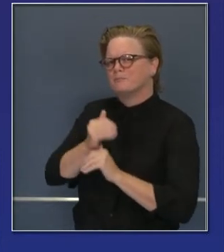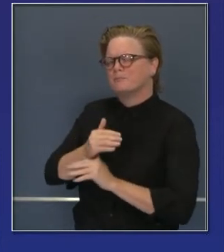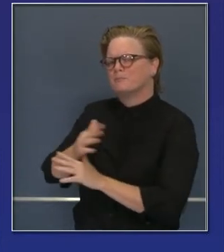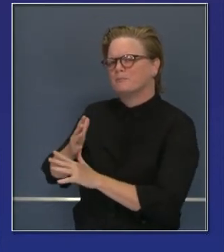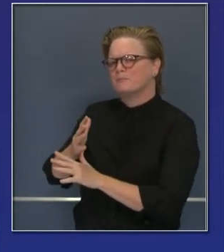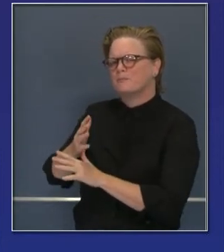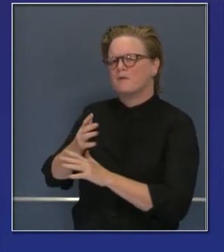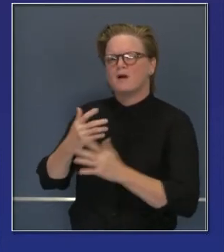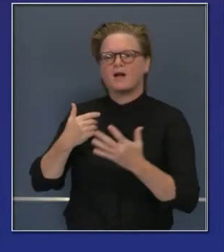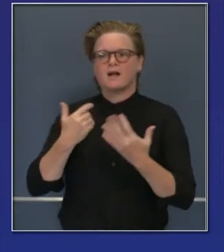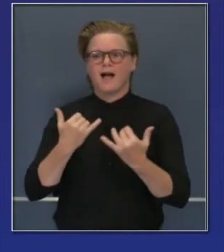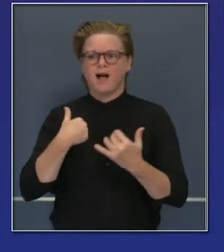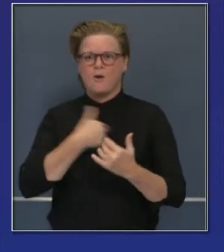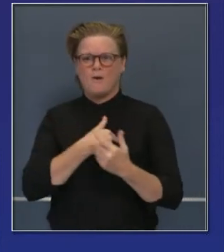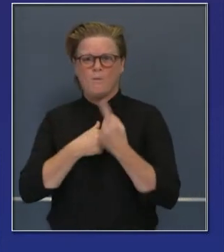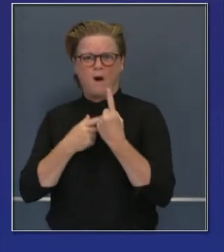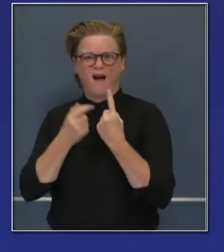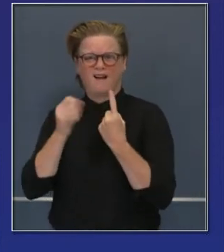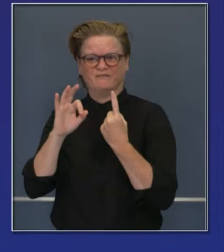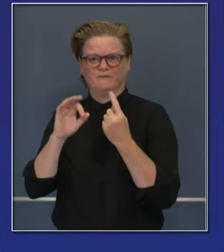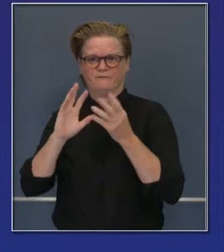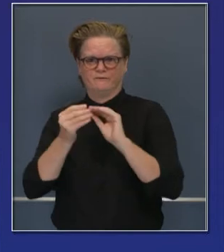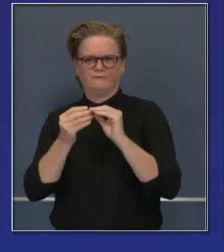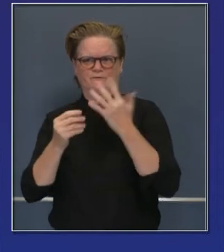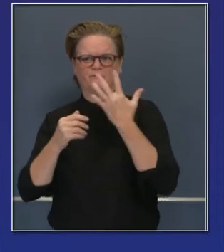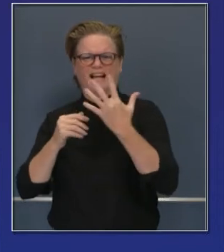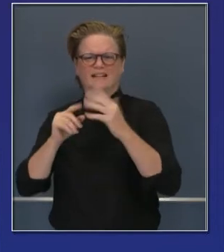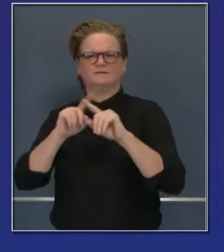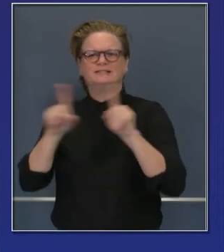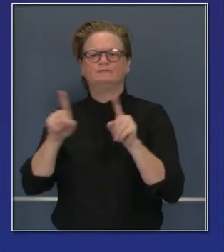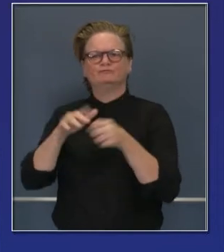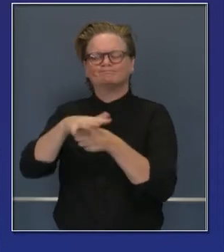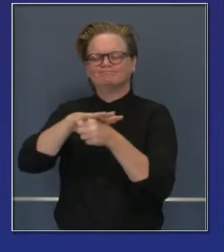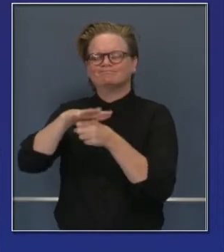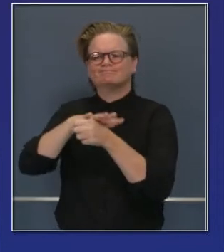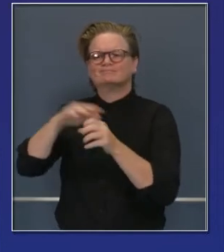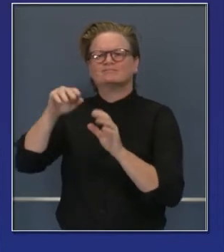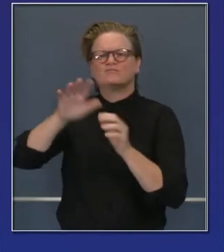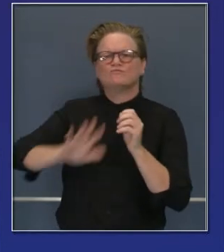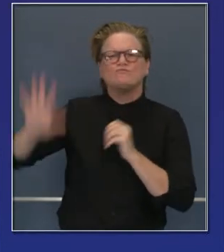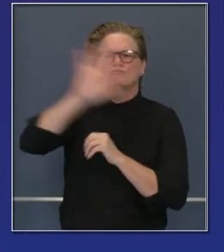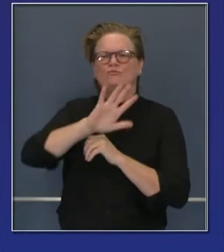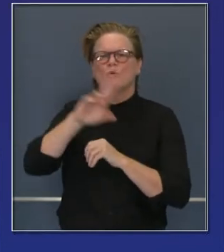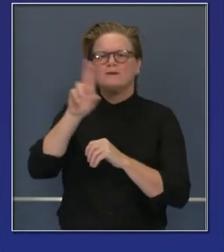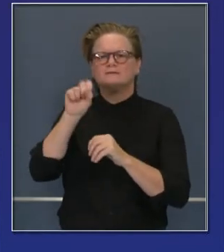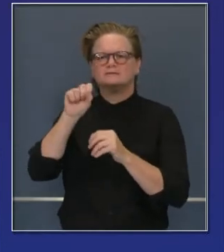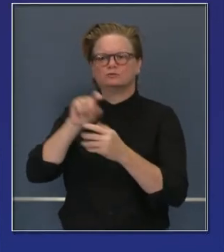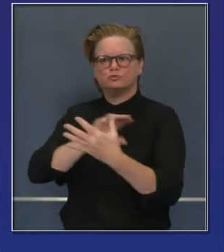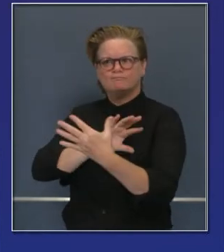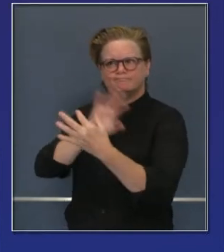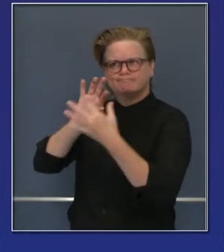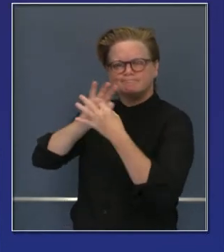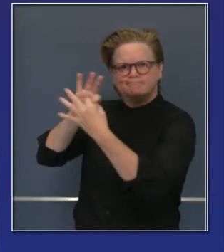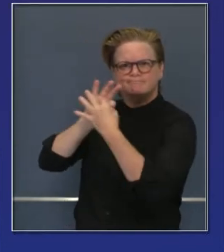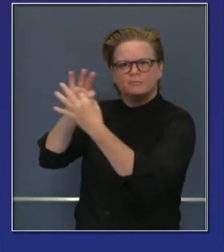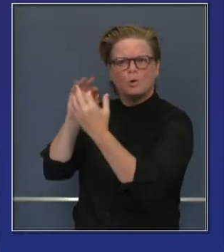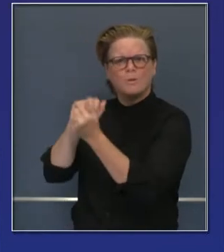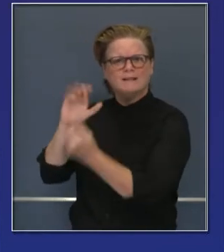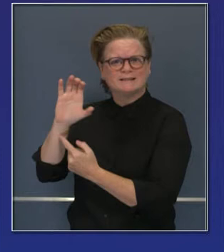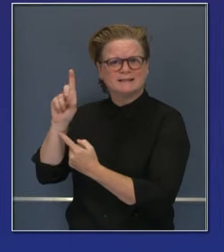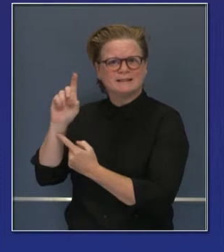en una de nuestras cinco jurisdicciones con el gobierno federal trabajando con el centro de control de enfermedades y el departamento de defensa